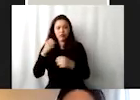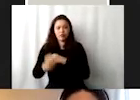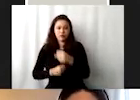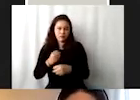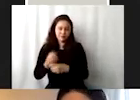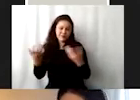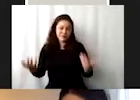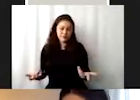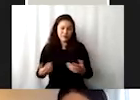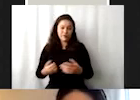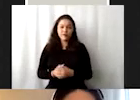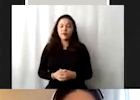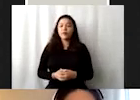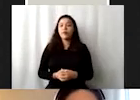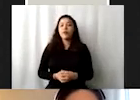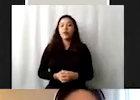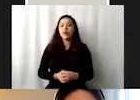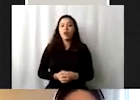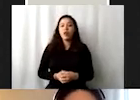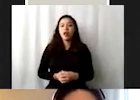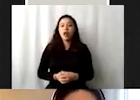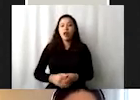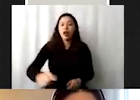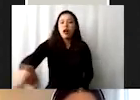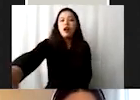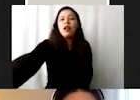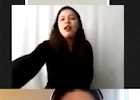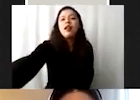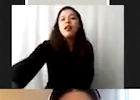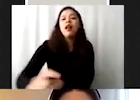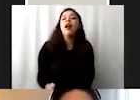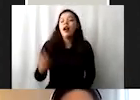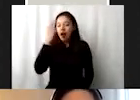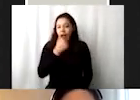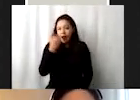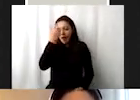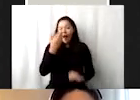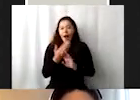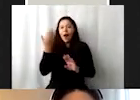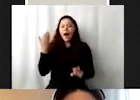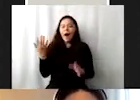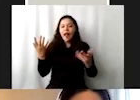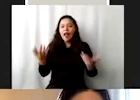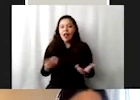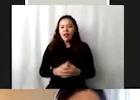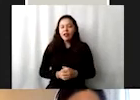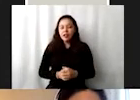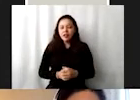un poco retomando lo que veía en las ocasiones, hubo una